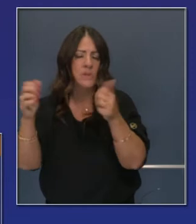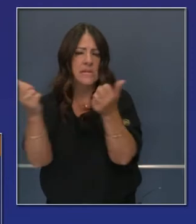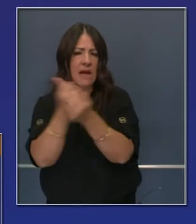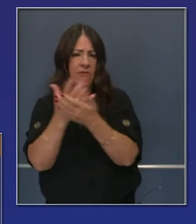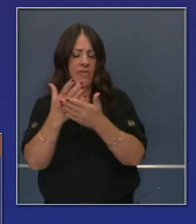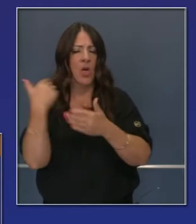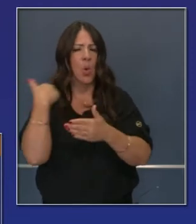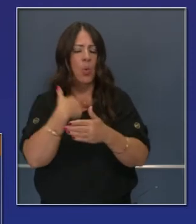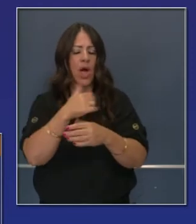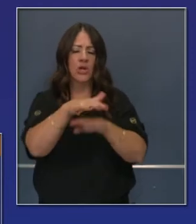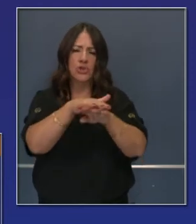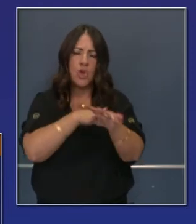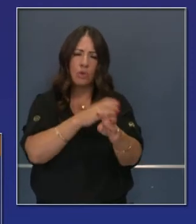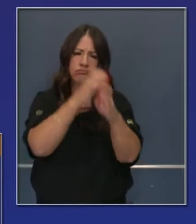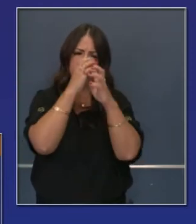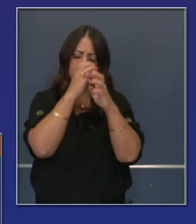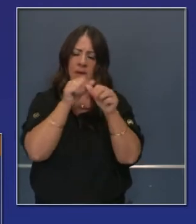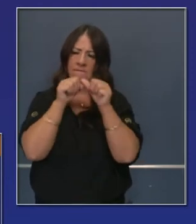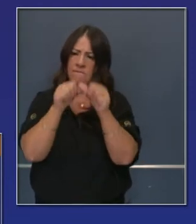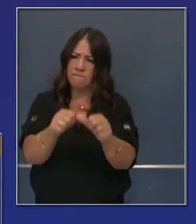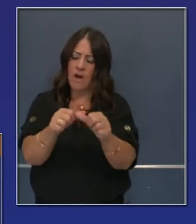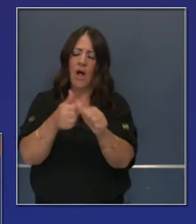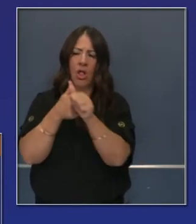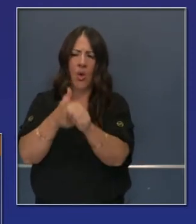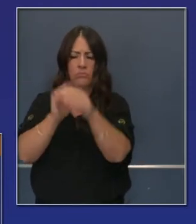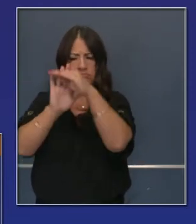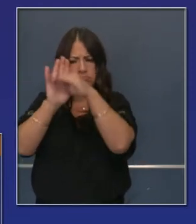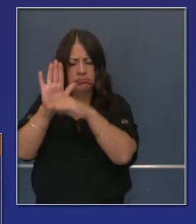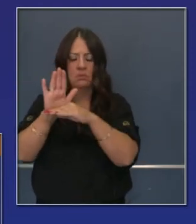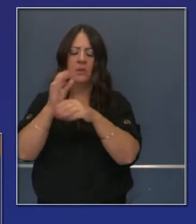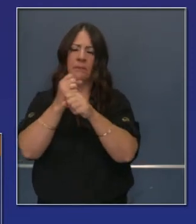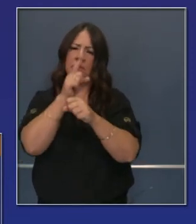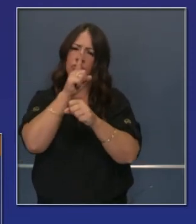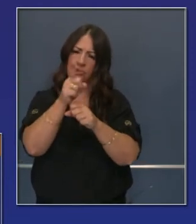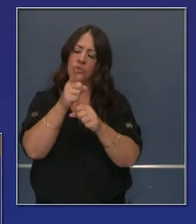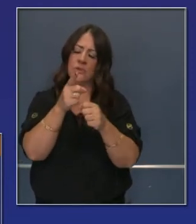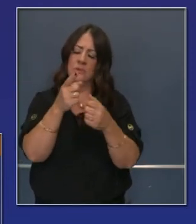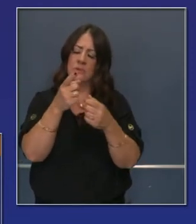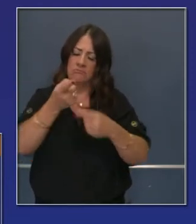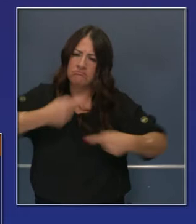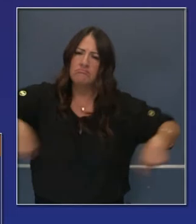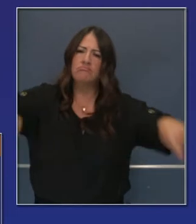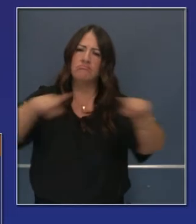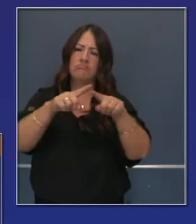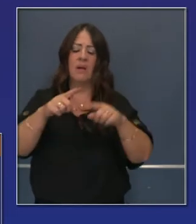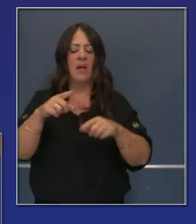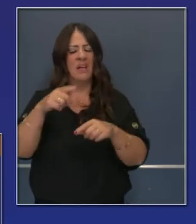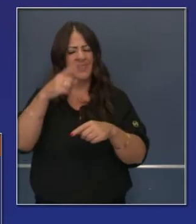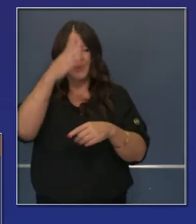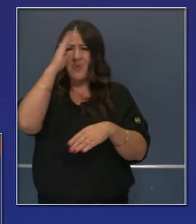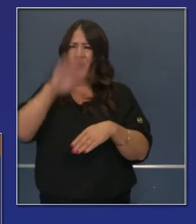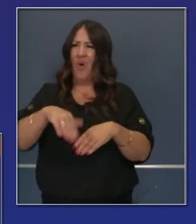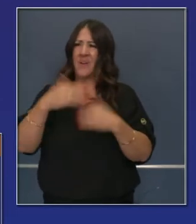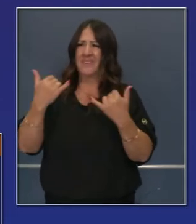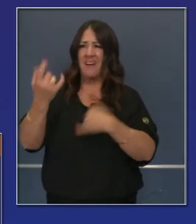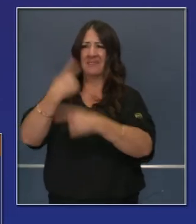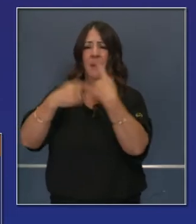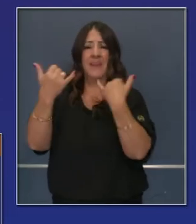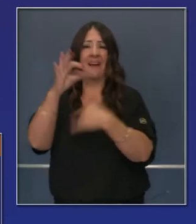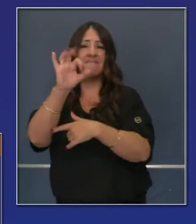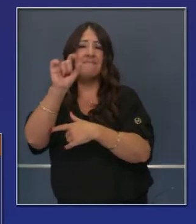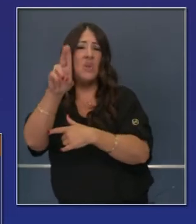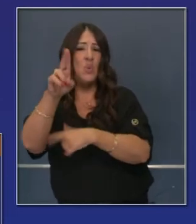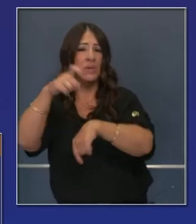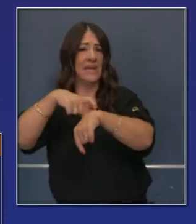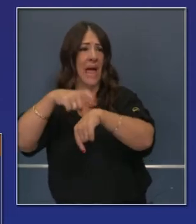proteger y educar a nuestros hijos y asegurarnos de mantener nuestra sanidad, que significa cosas